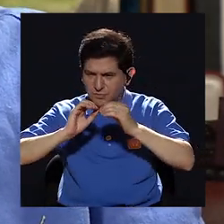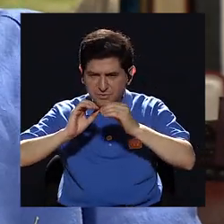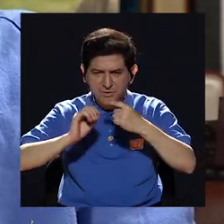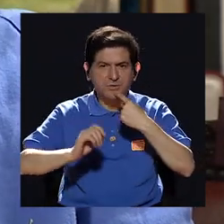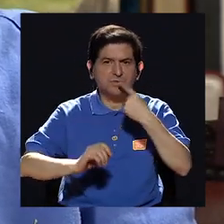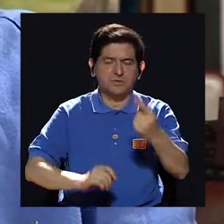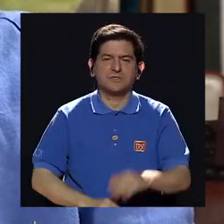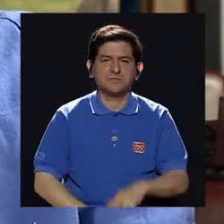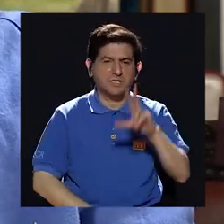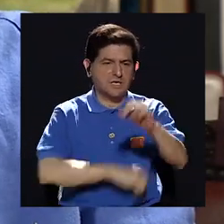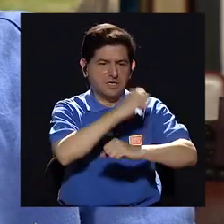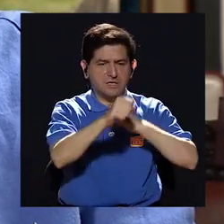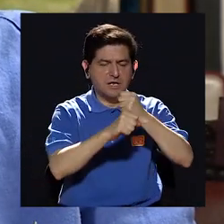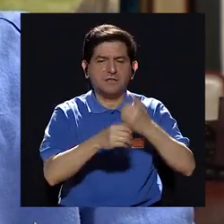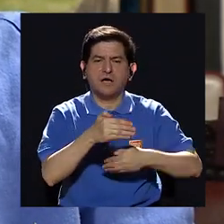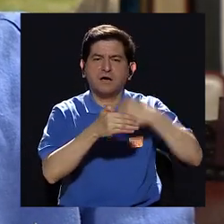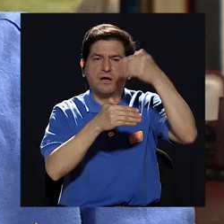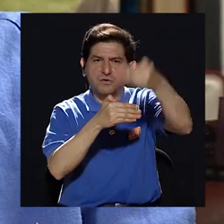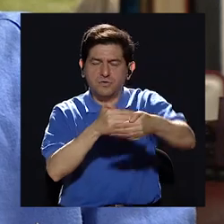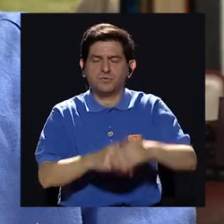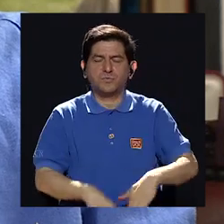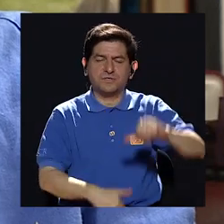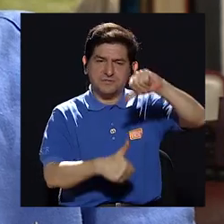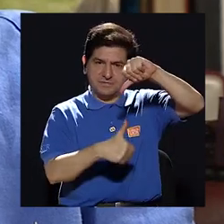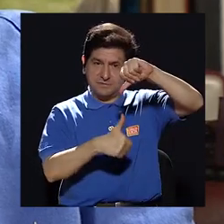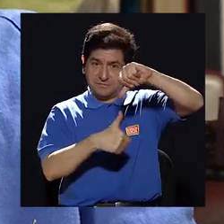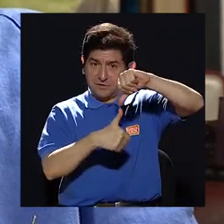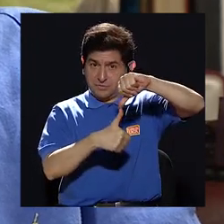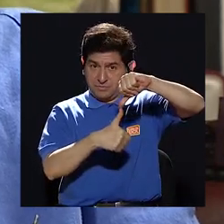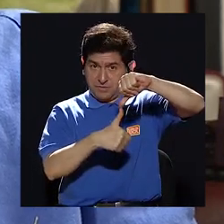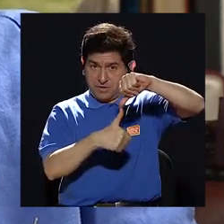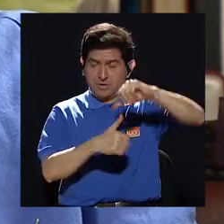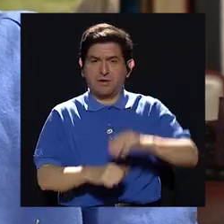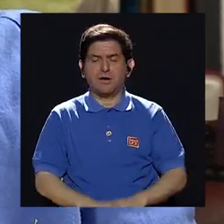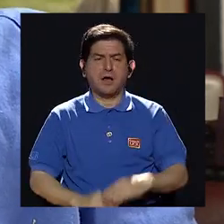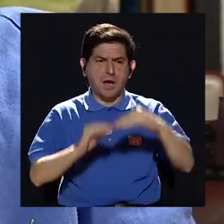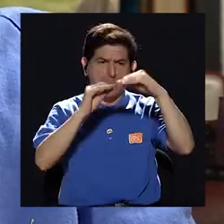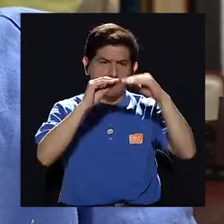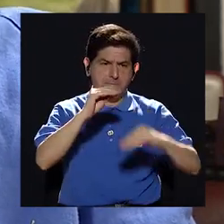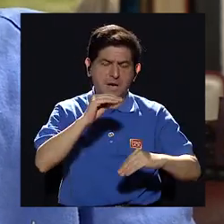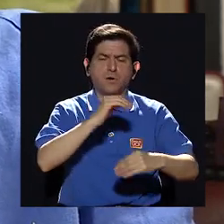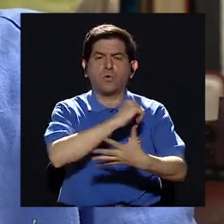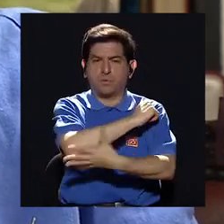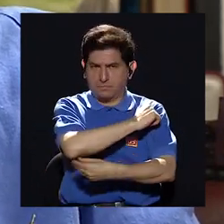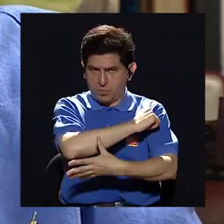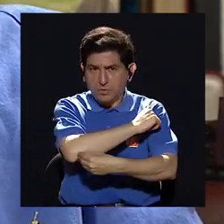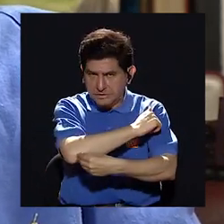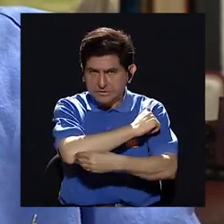uno podría decir que 30 años después Centroamérica es menos pobre.